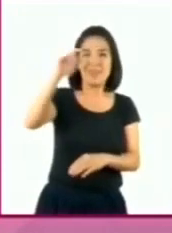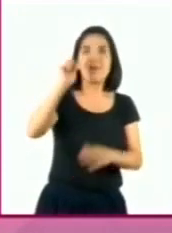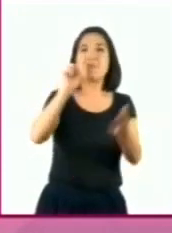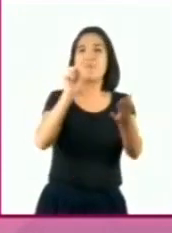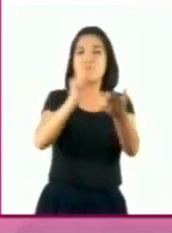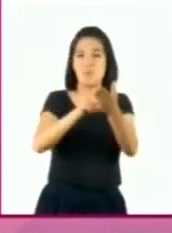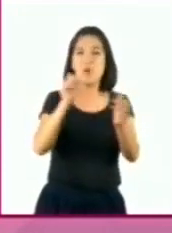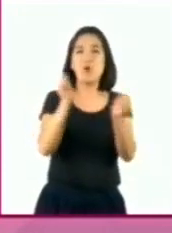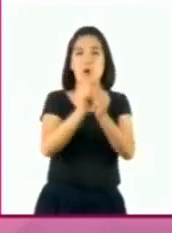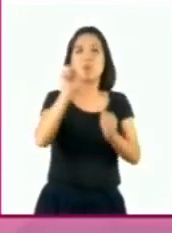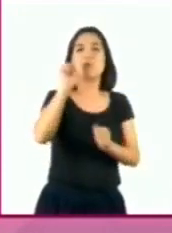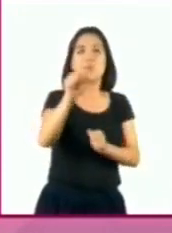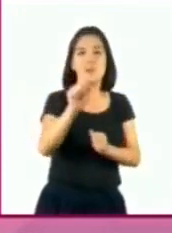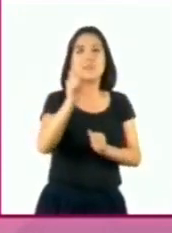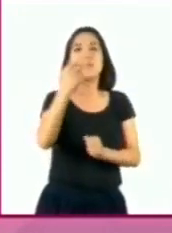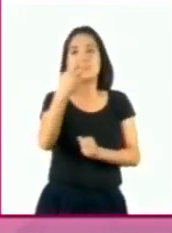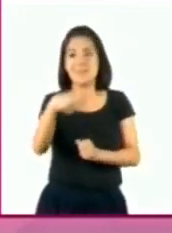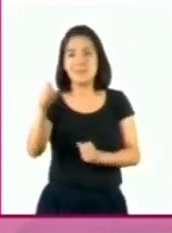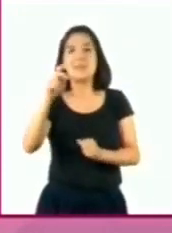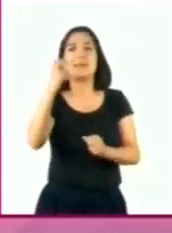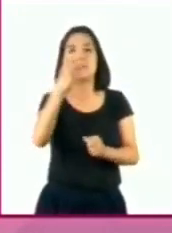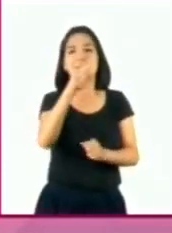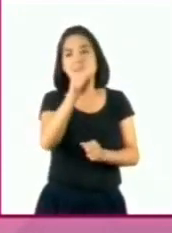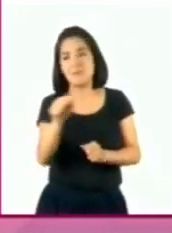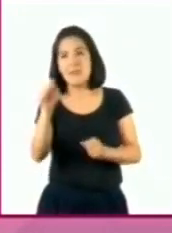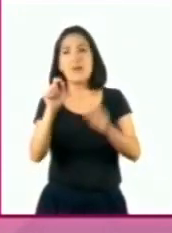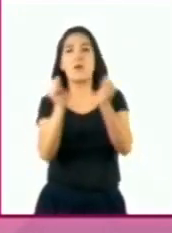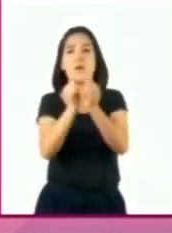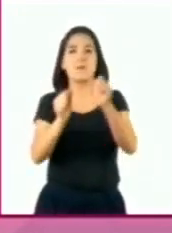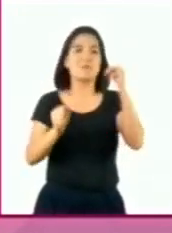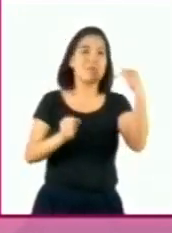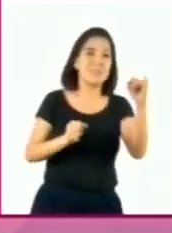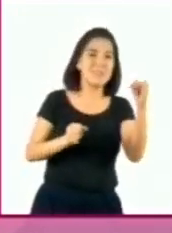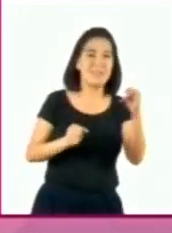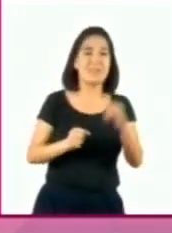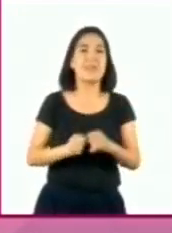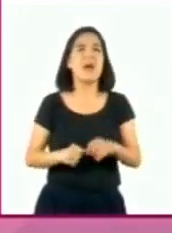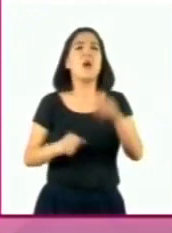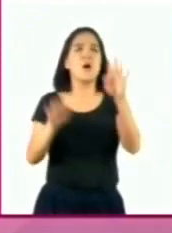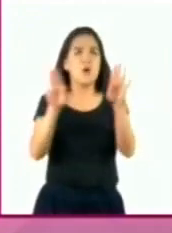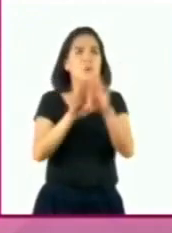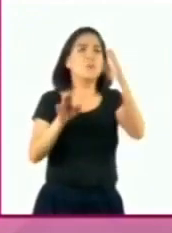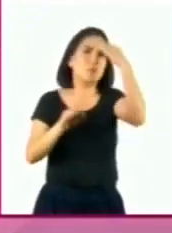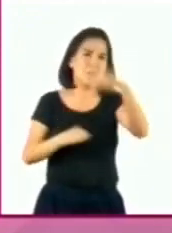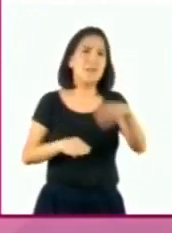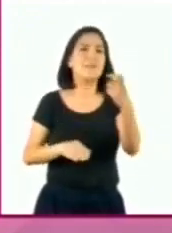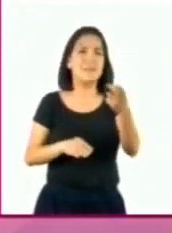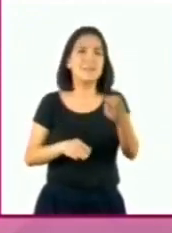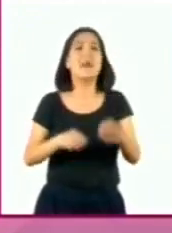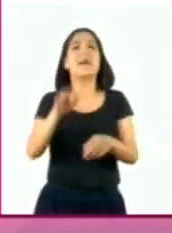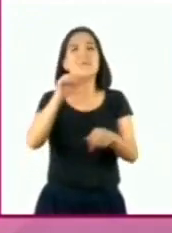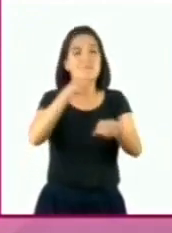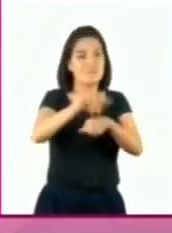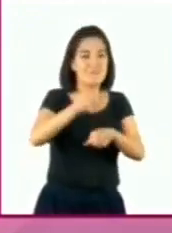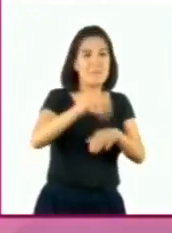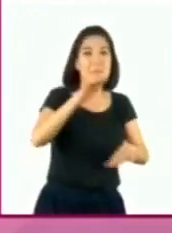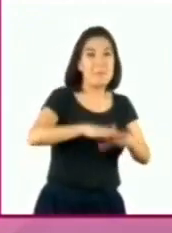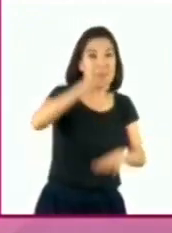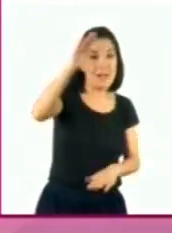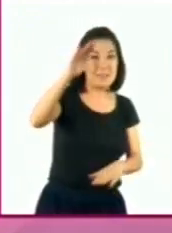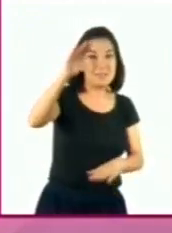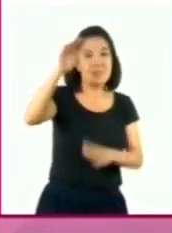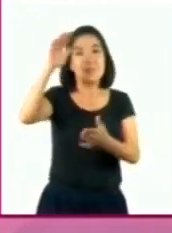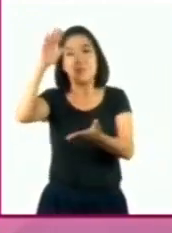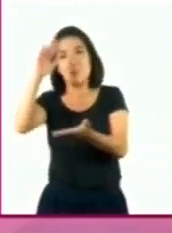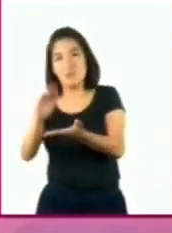Es decir, el que se encuentra hasta la izquierda. Así es como se puede saber qué número es mayor, menor